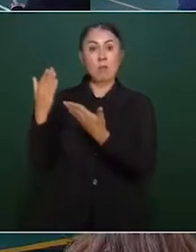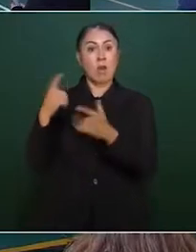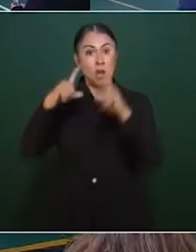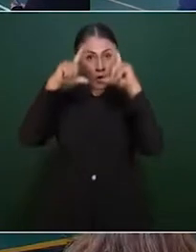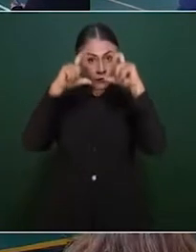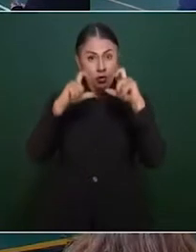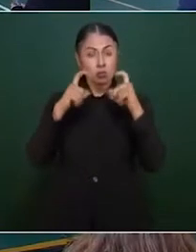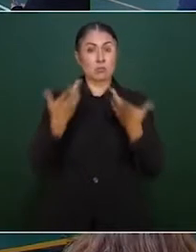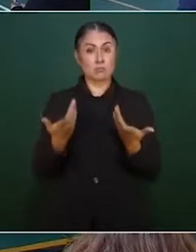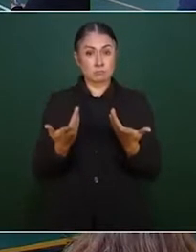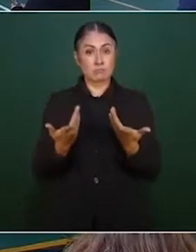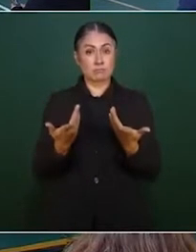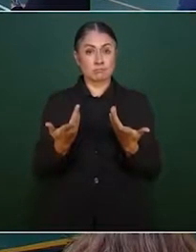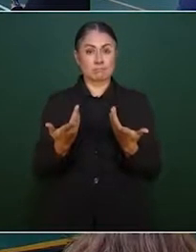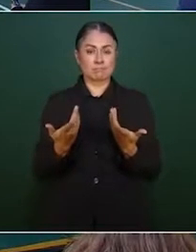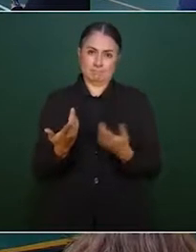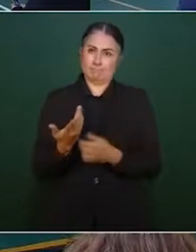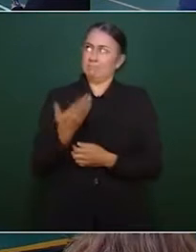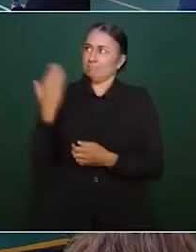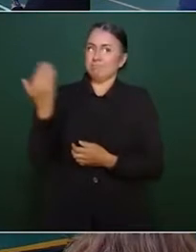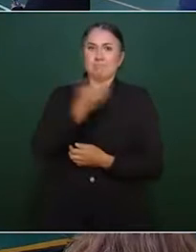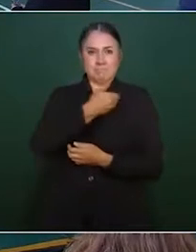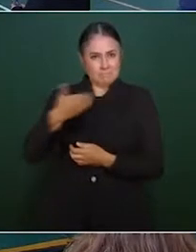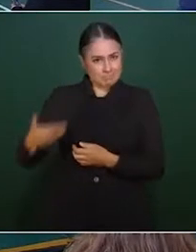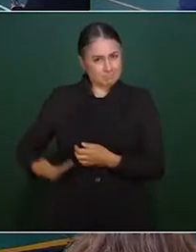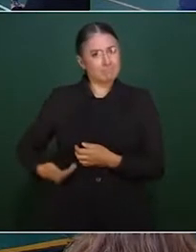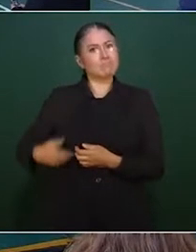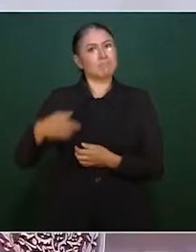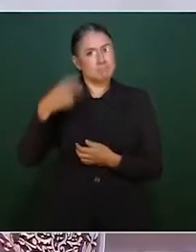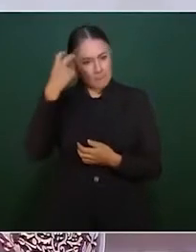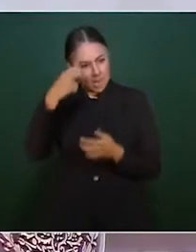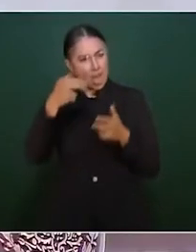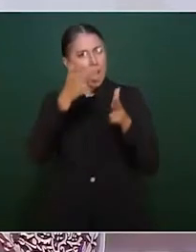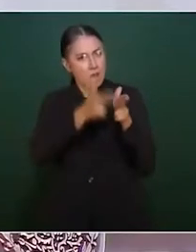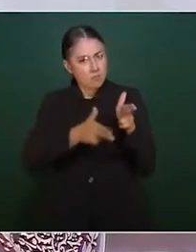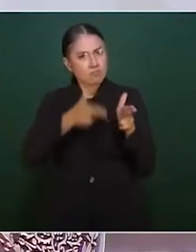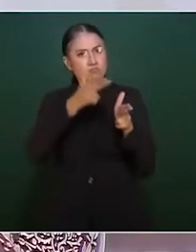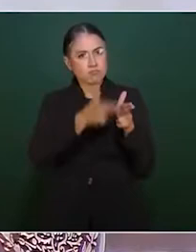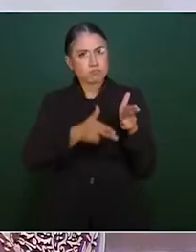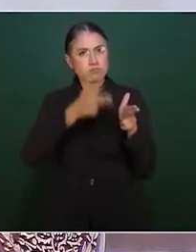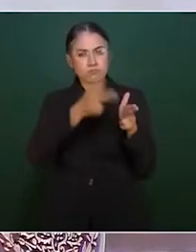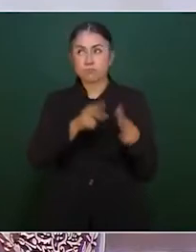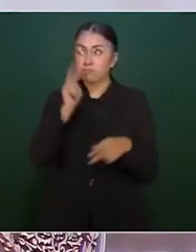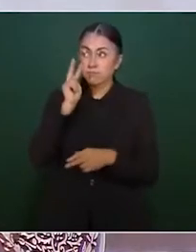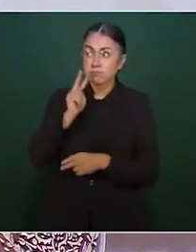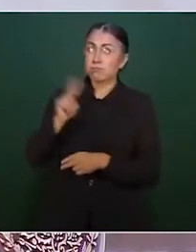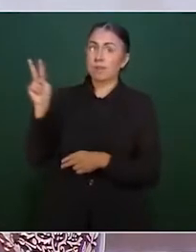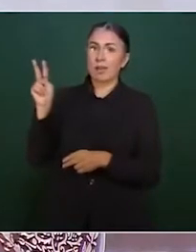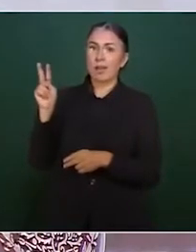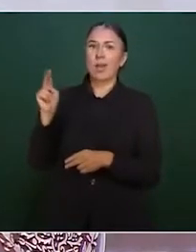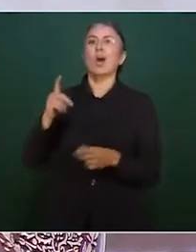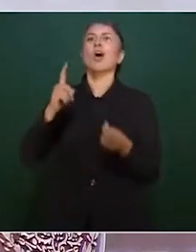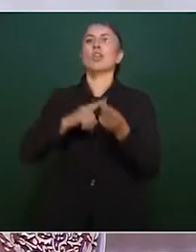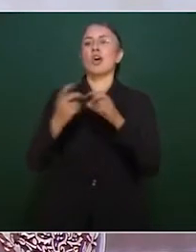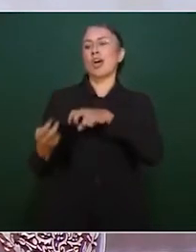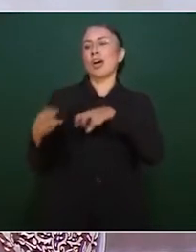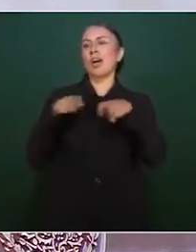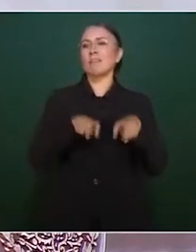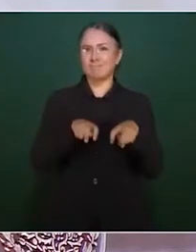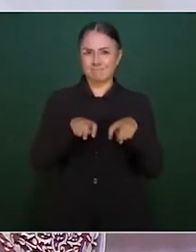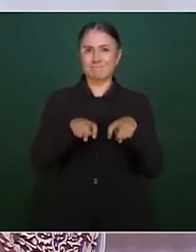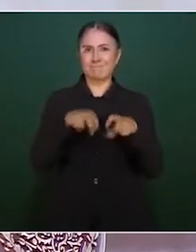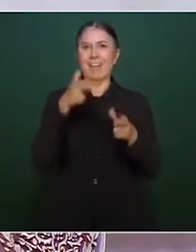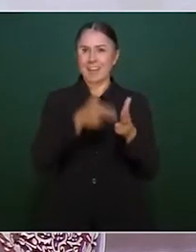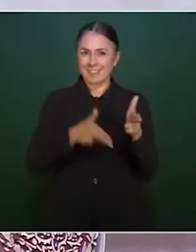que viajó el presidente y su comitiva. En esta foto podemos ver el punto donde se subieron al tren y donde se bajaron.